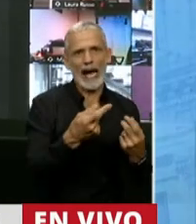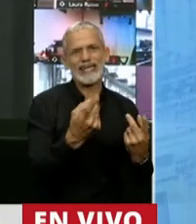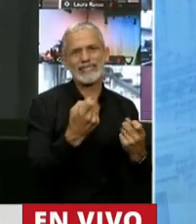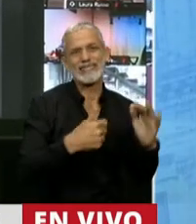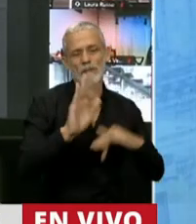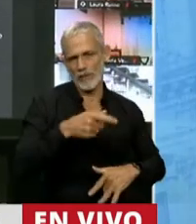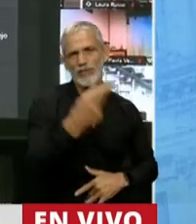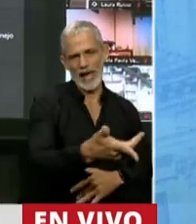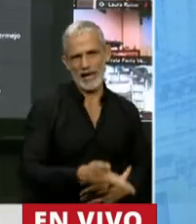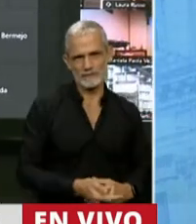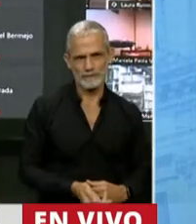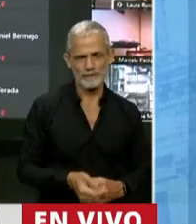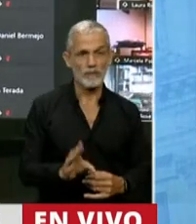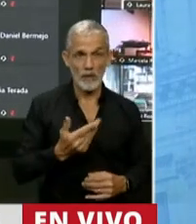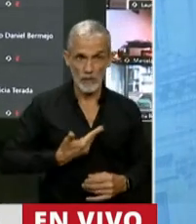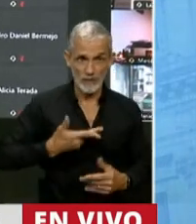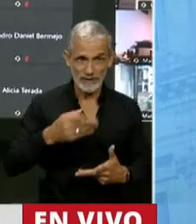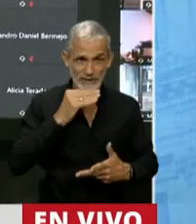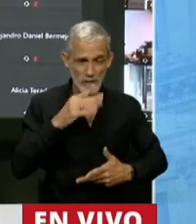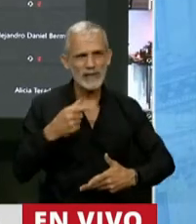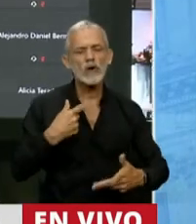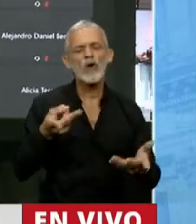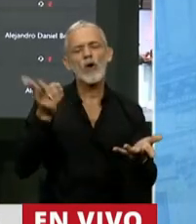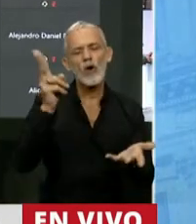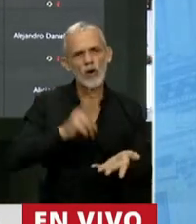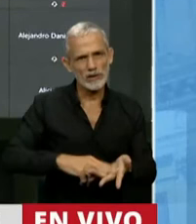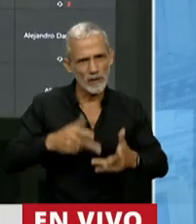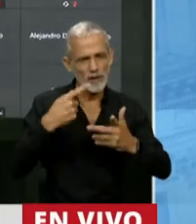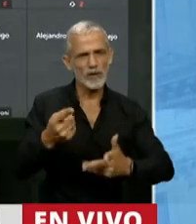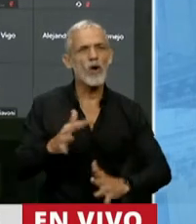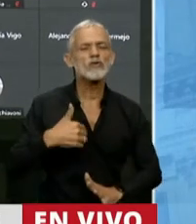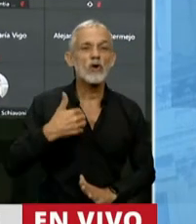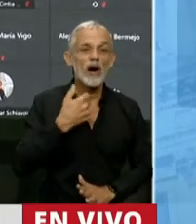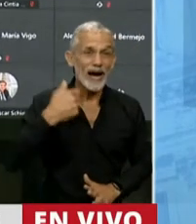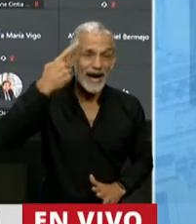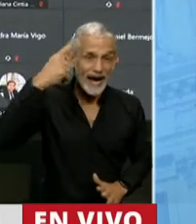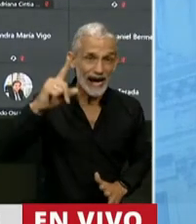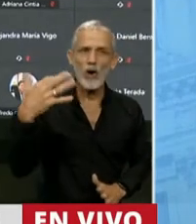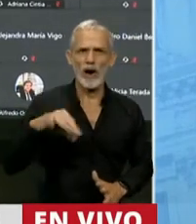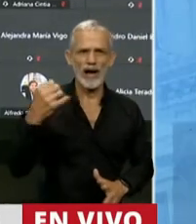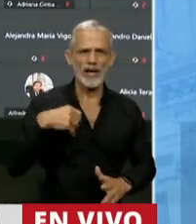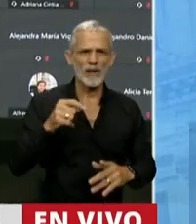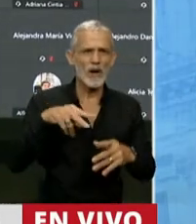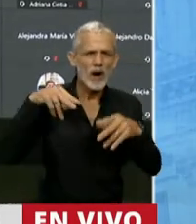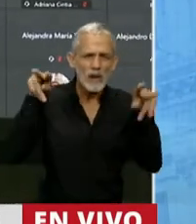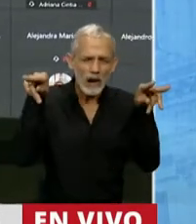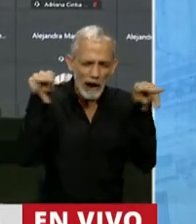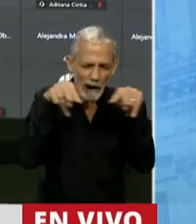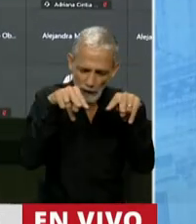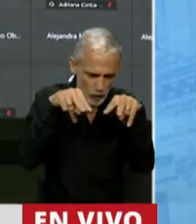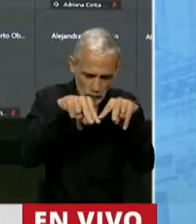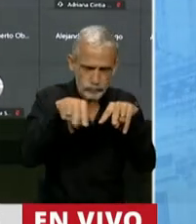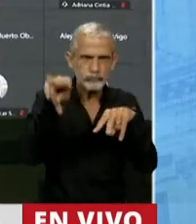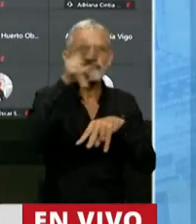necesitan. Por eso, señor Presidente, vuelvo a decir que creo que tenemos que tener una mirada amplia y